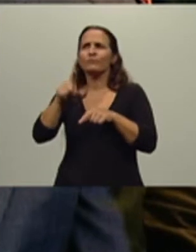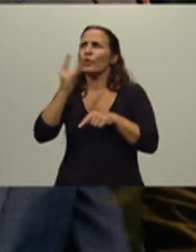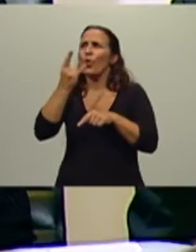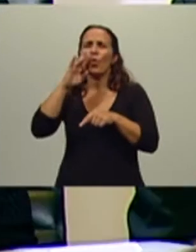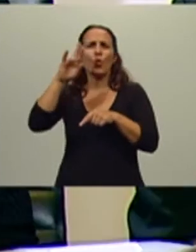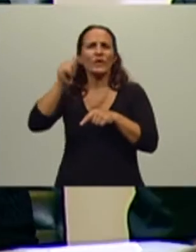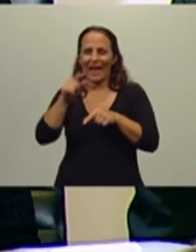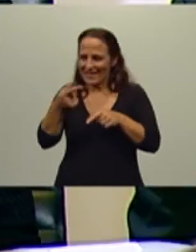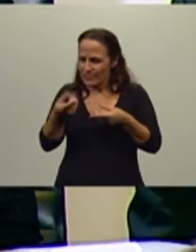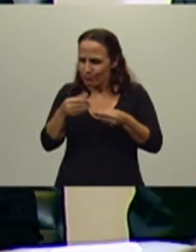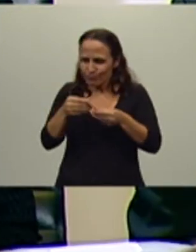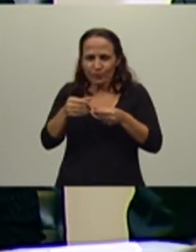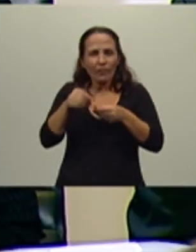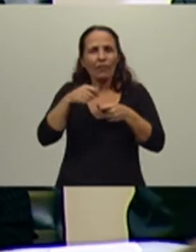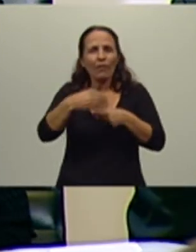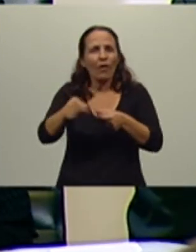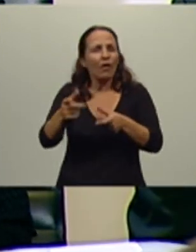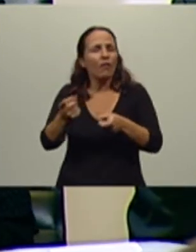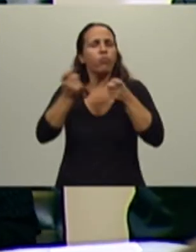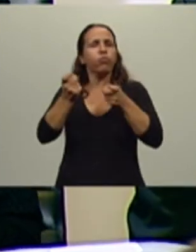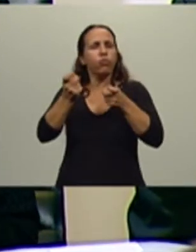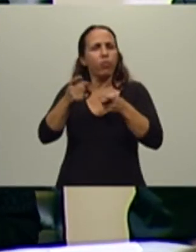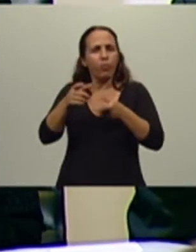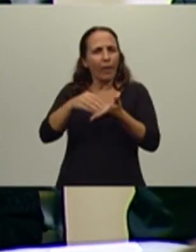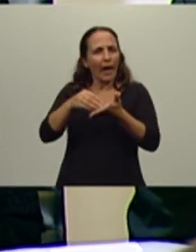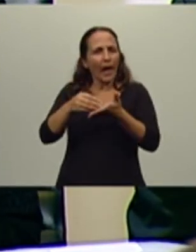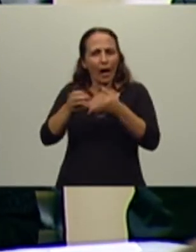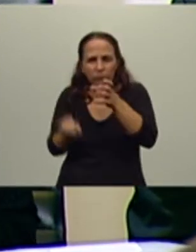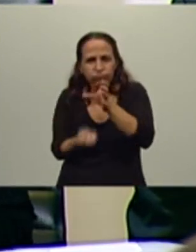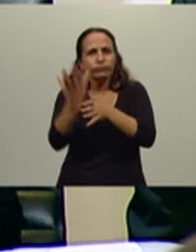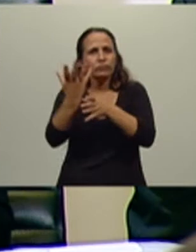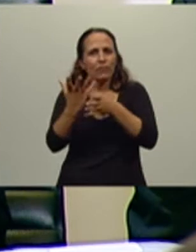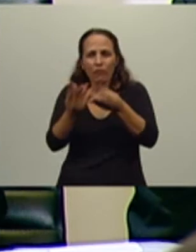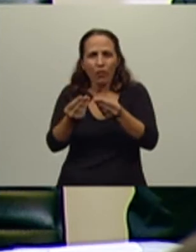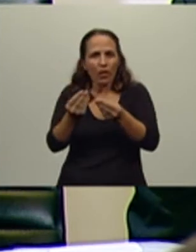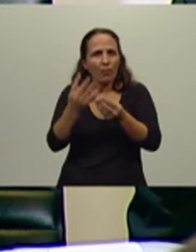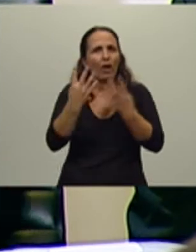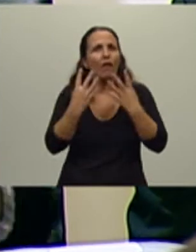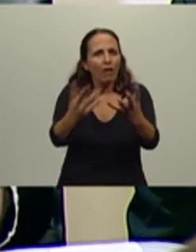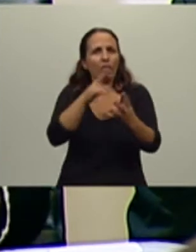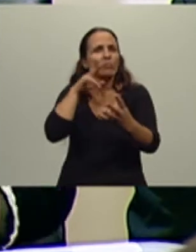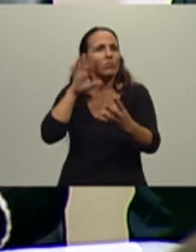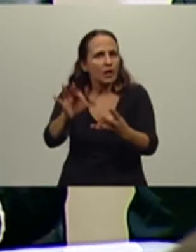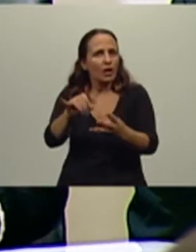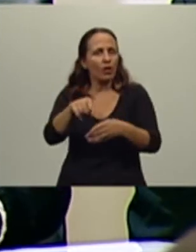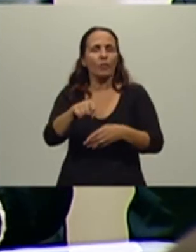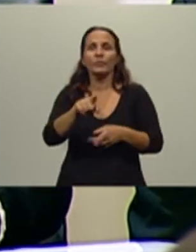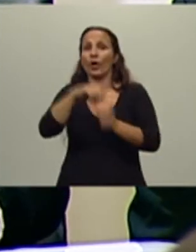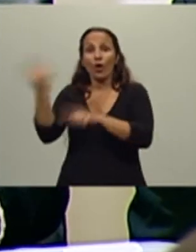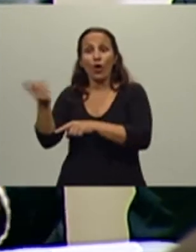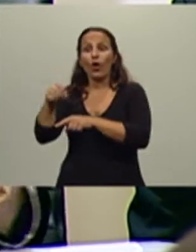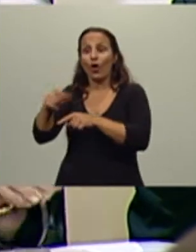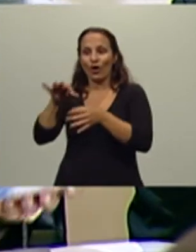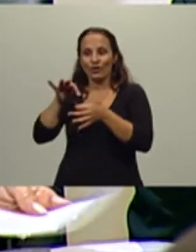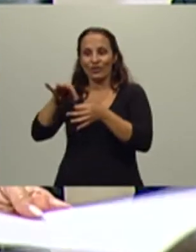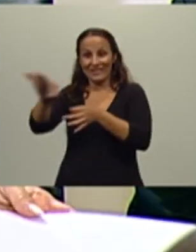un fertilizante indispensable para el trigo, o el 31% de